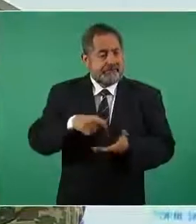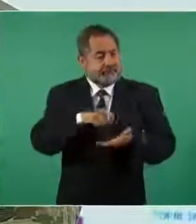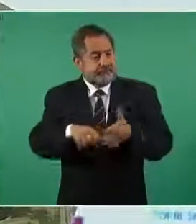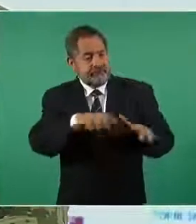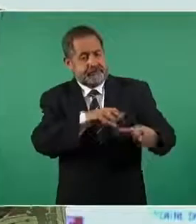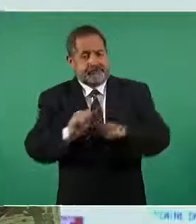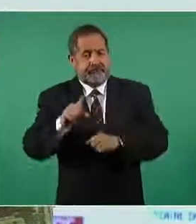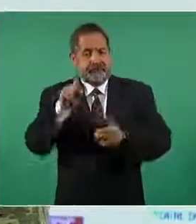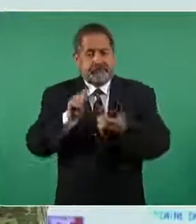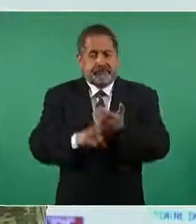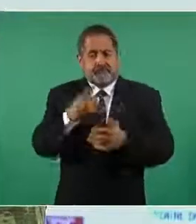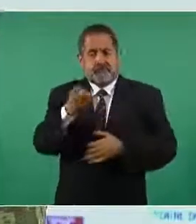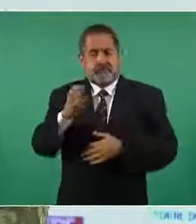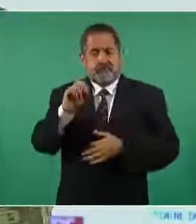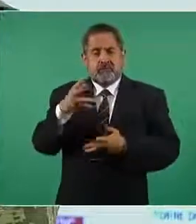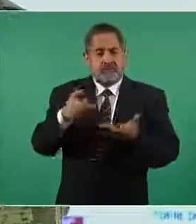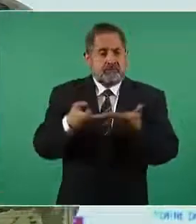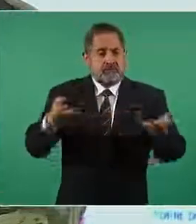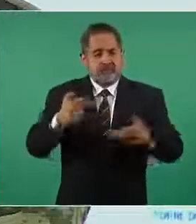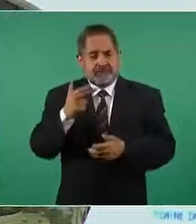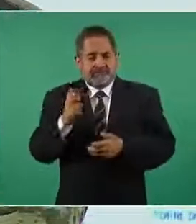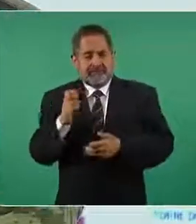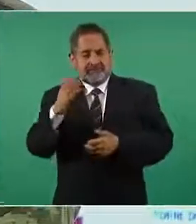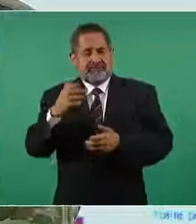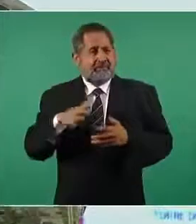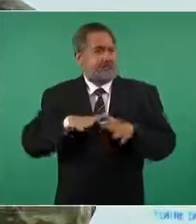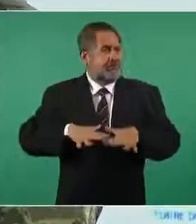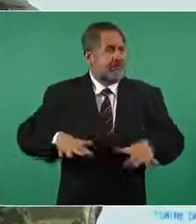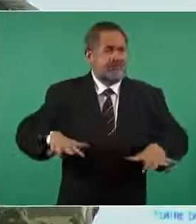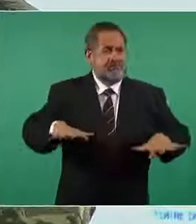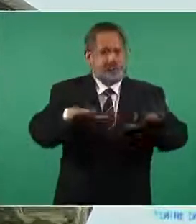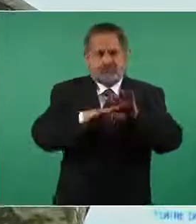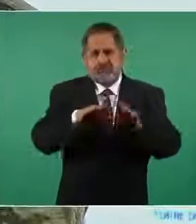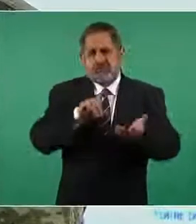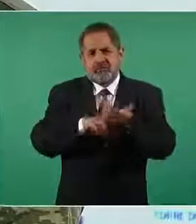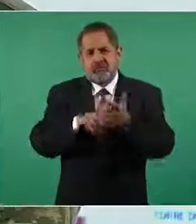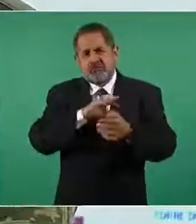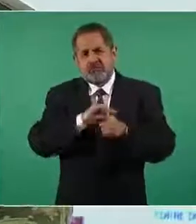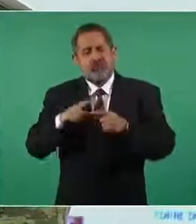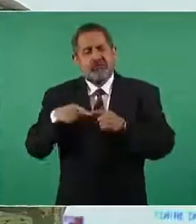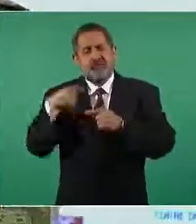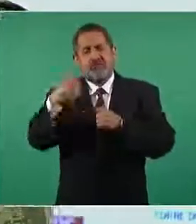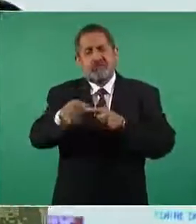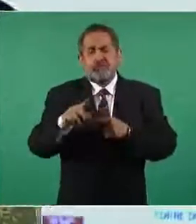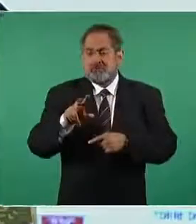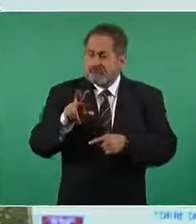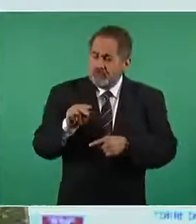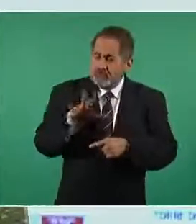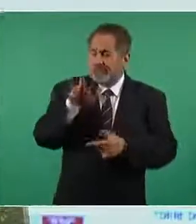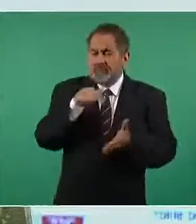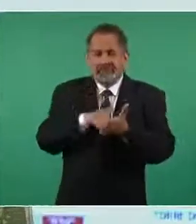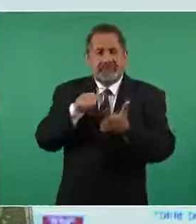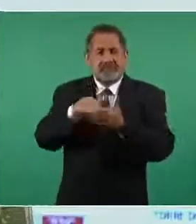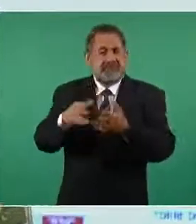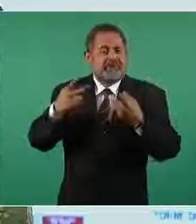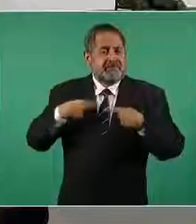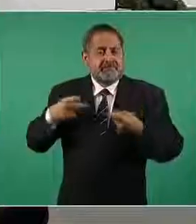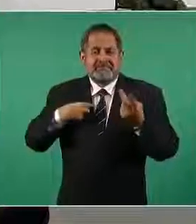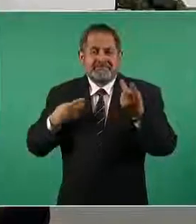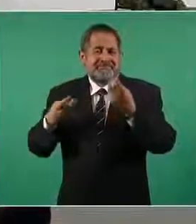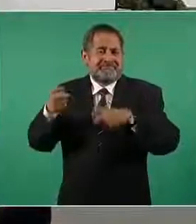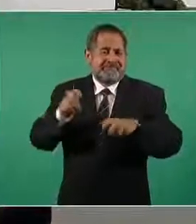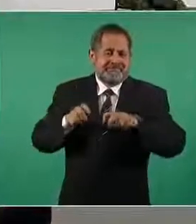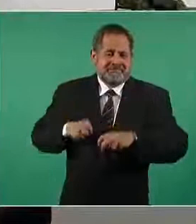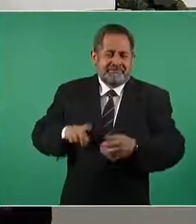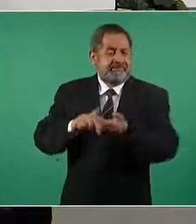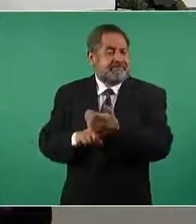mil 409 hectáreas ello permitirá escalar el aeropuerto a 85 millones de pasajeros anuales más de 3 millones